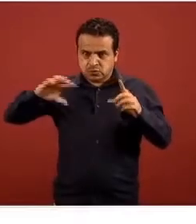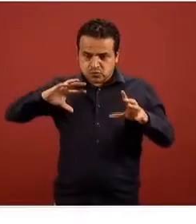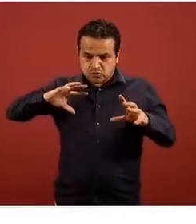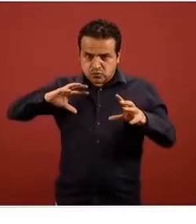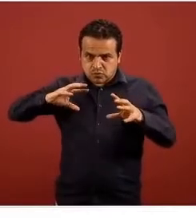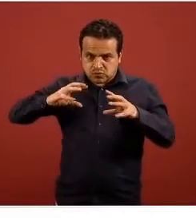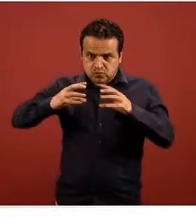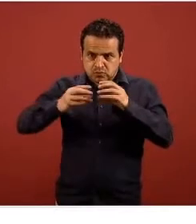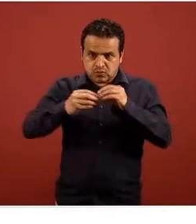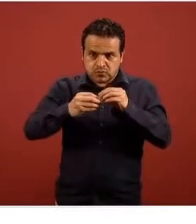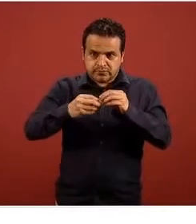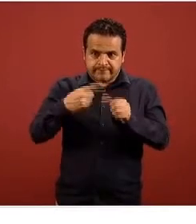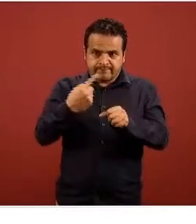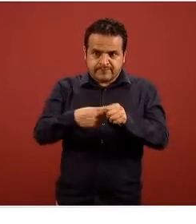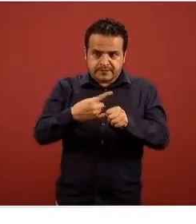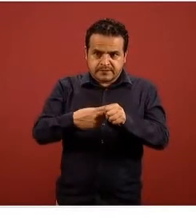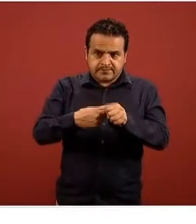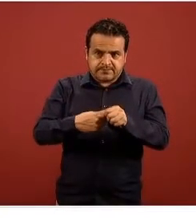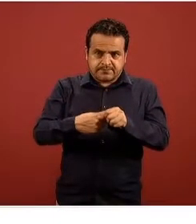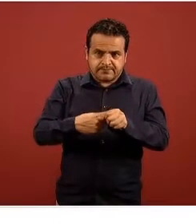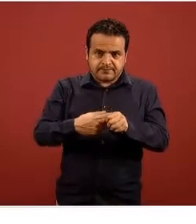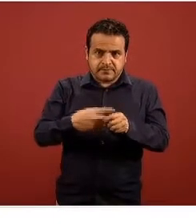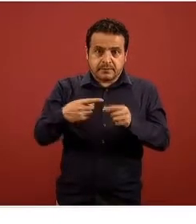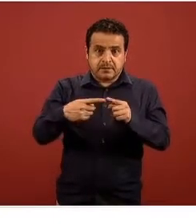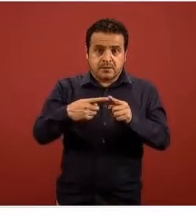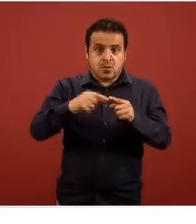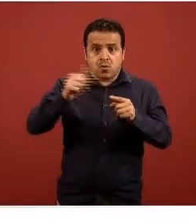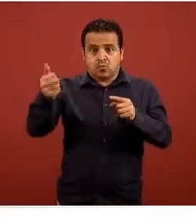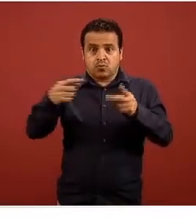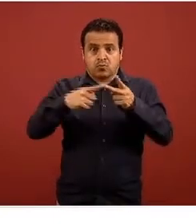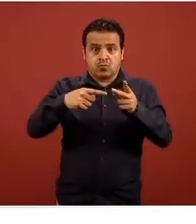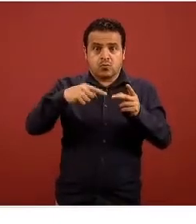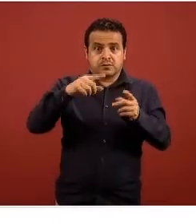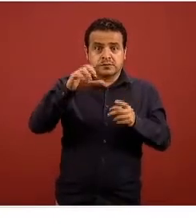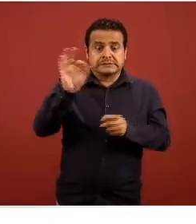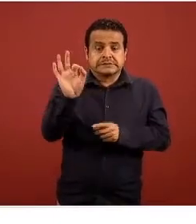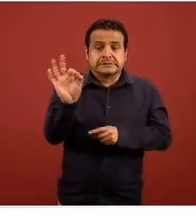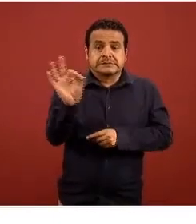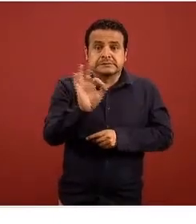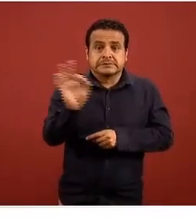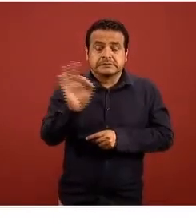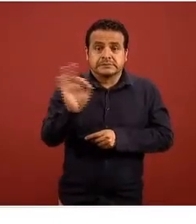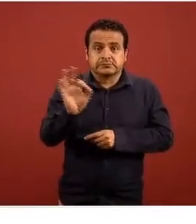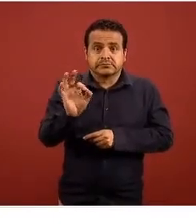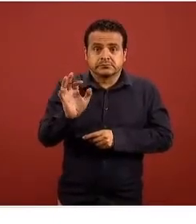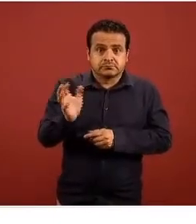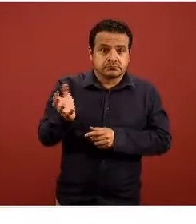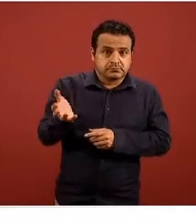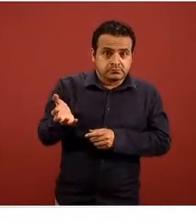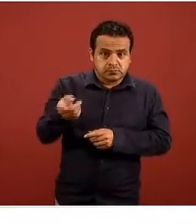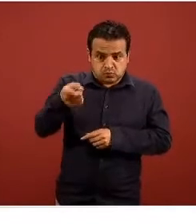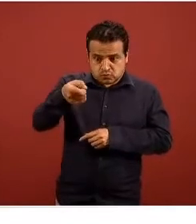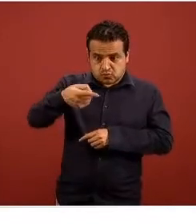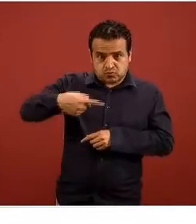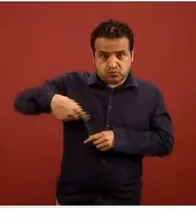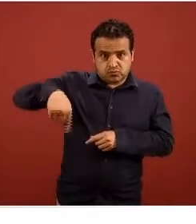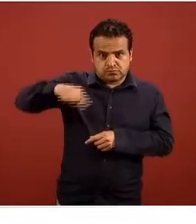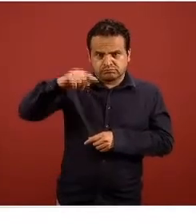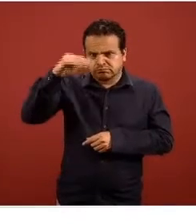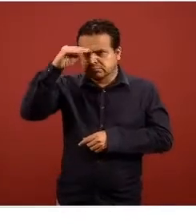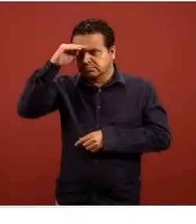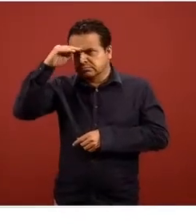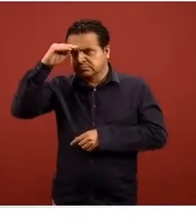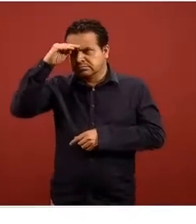y son todos aquellos que en su momento fueron sospechosos es decir toda aquella persona que demandó atención médica porque tenía una infección